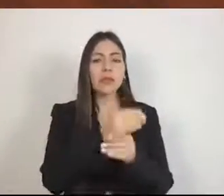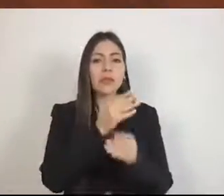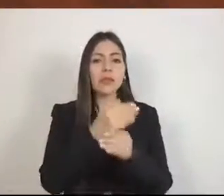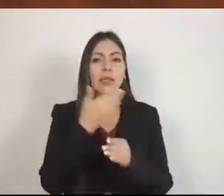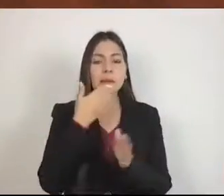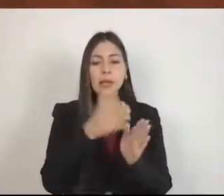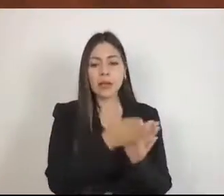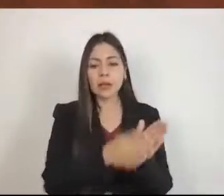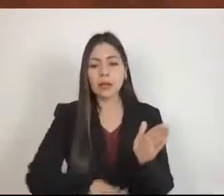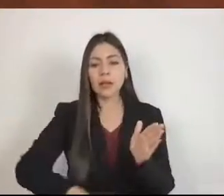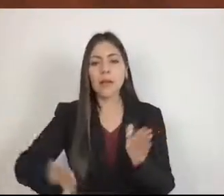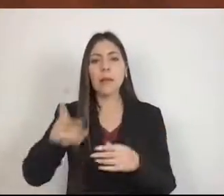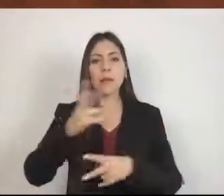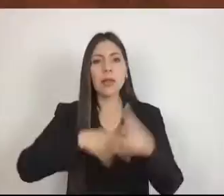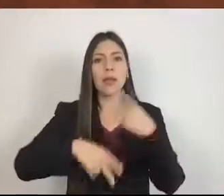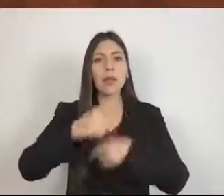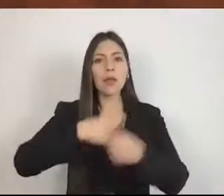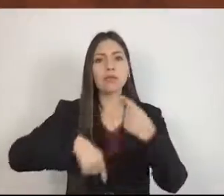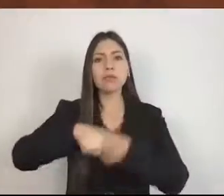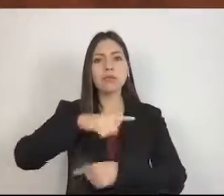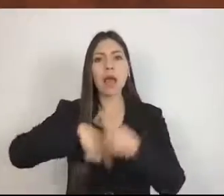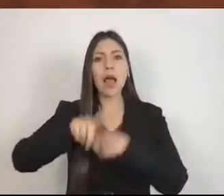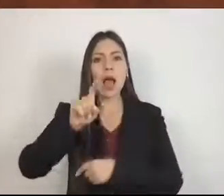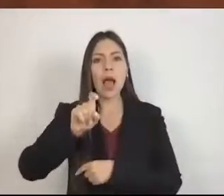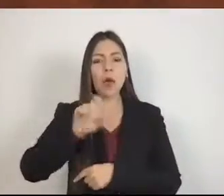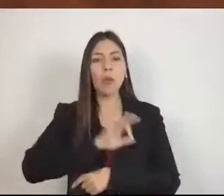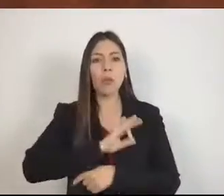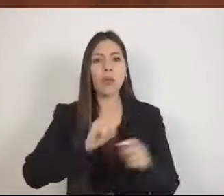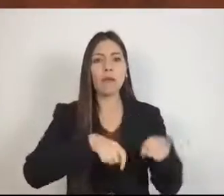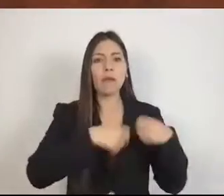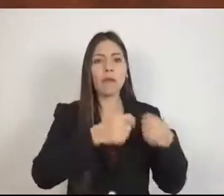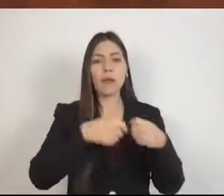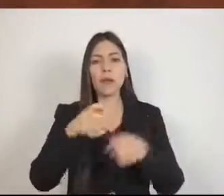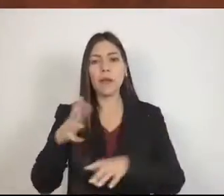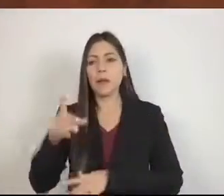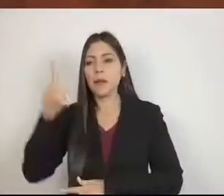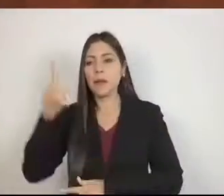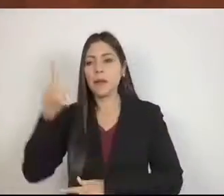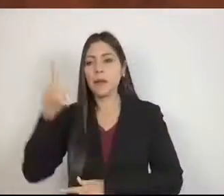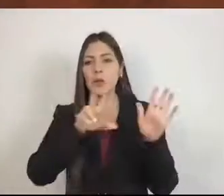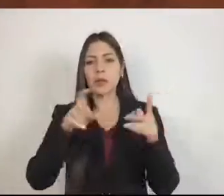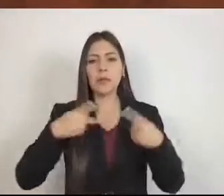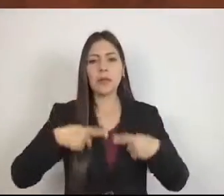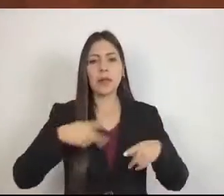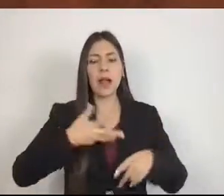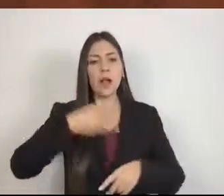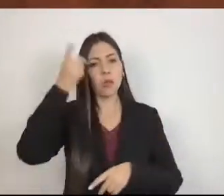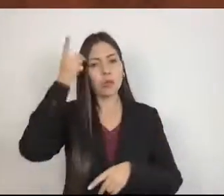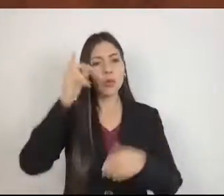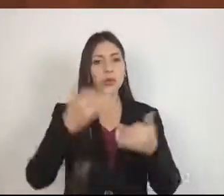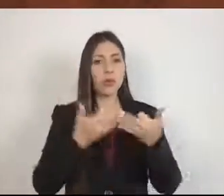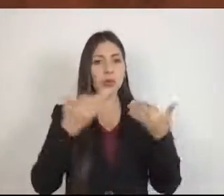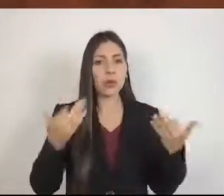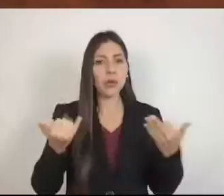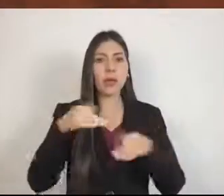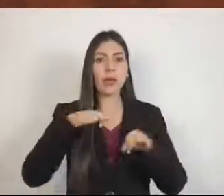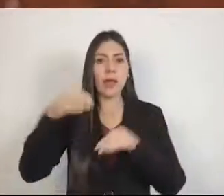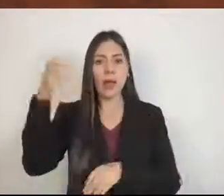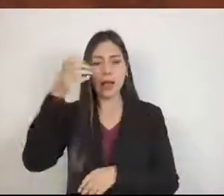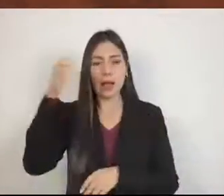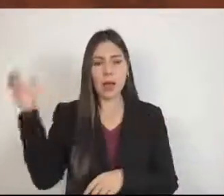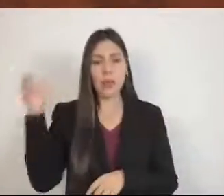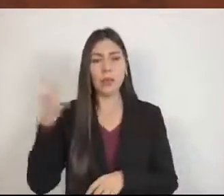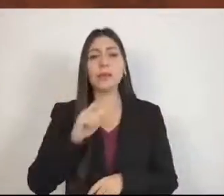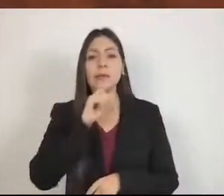más siembras y poder beneficiar a cerca de mil 800 ejidatarios y campesinos en esa región solamente. Y al igual conjuntar